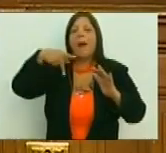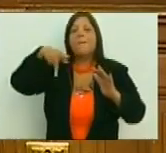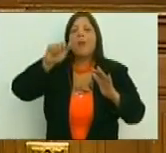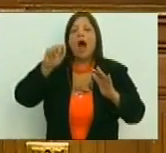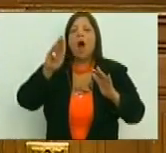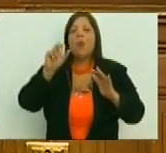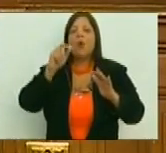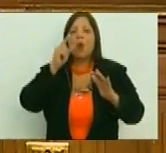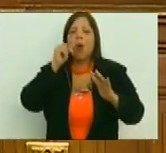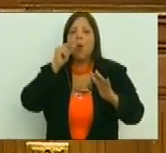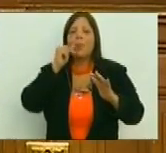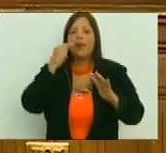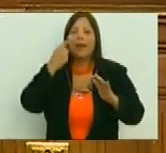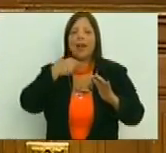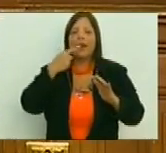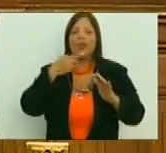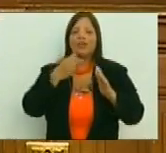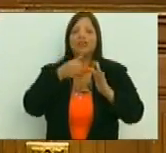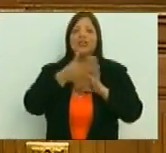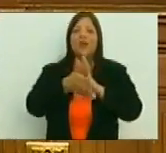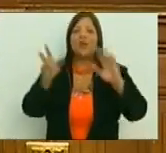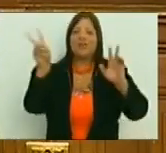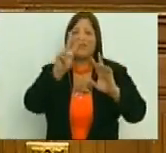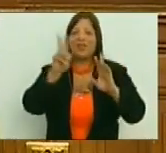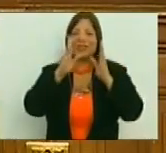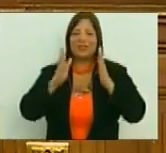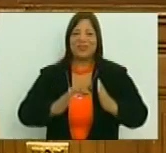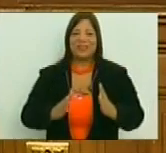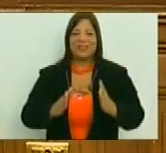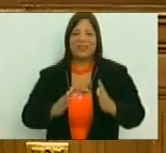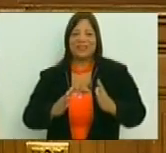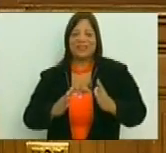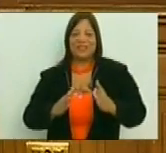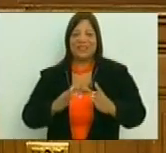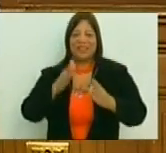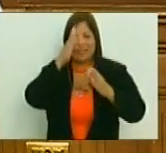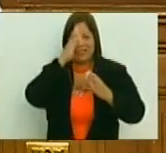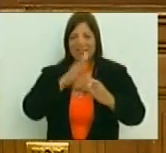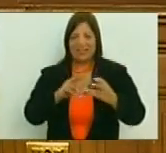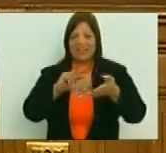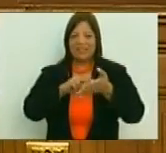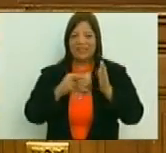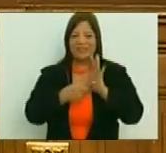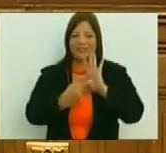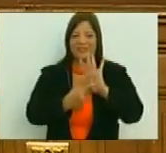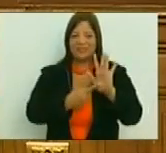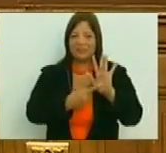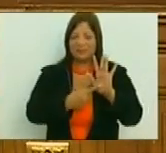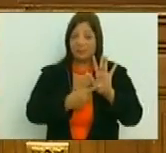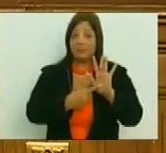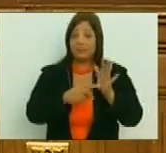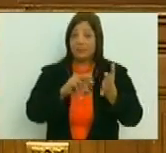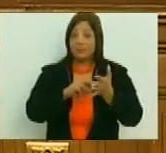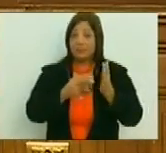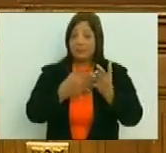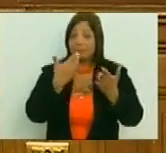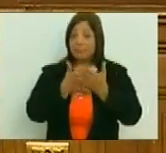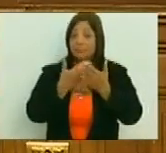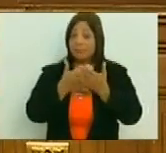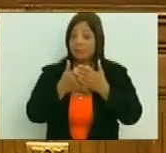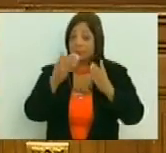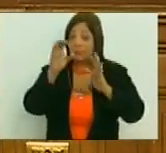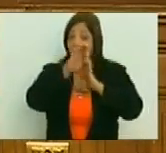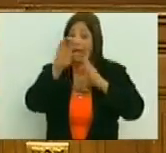sobre los venezolanos esa cita singulariza y